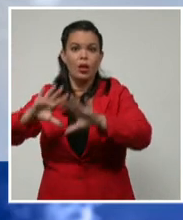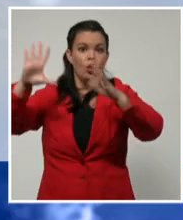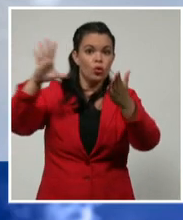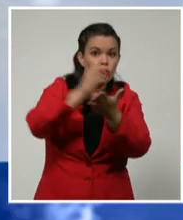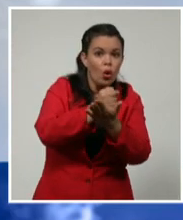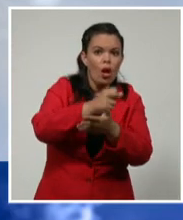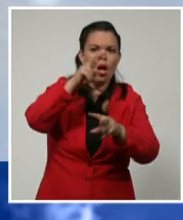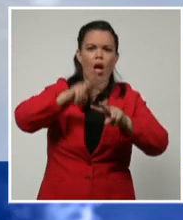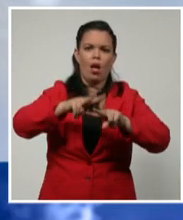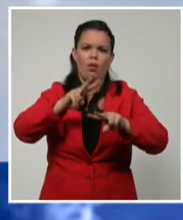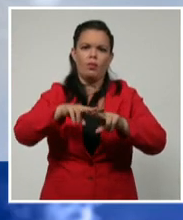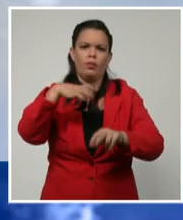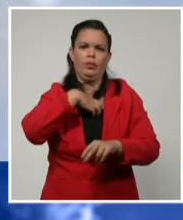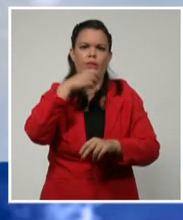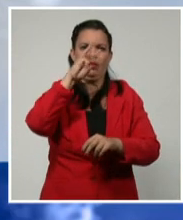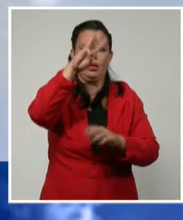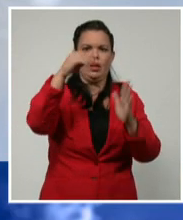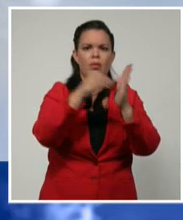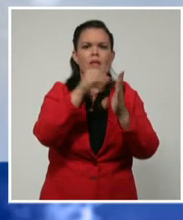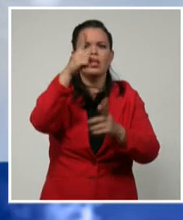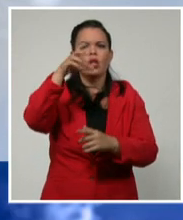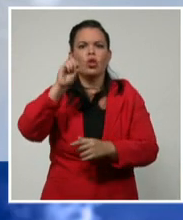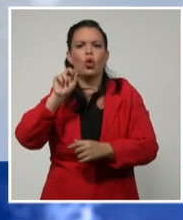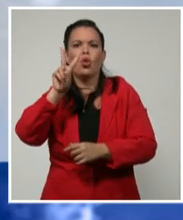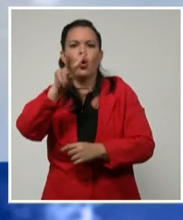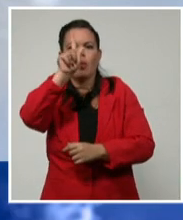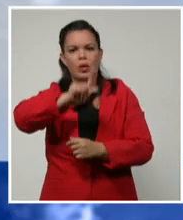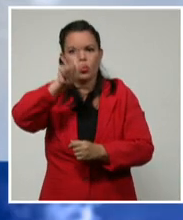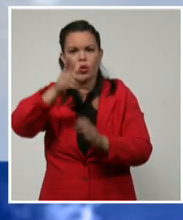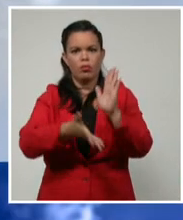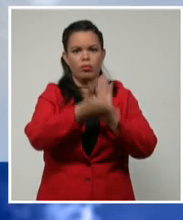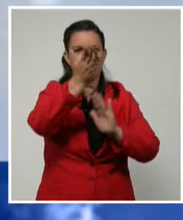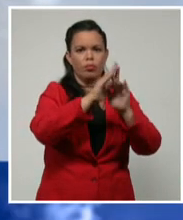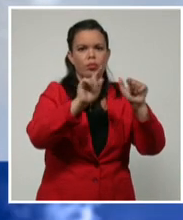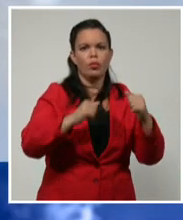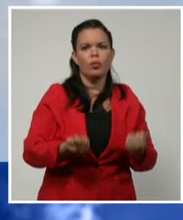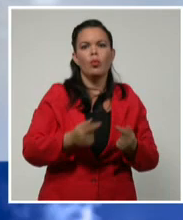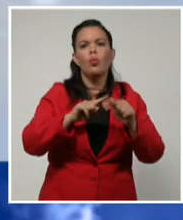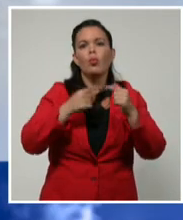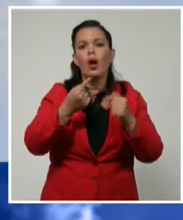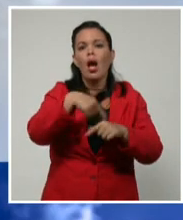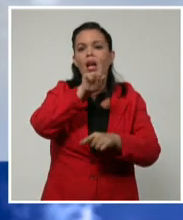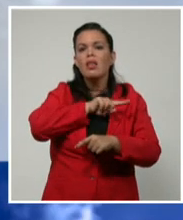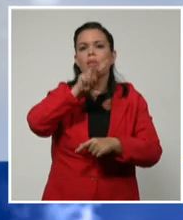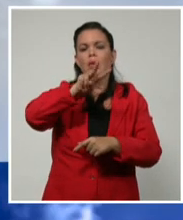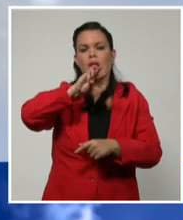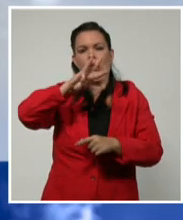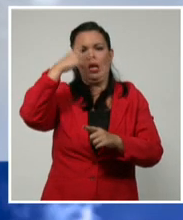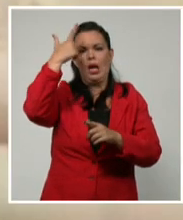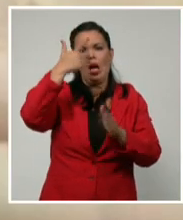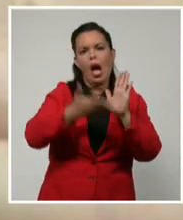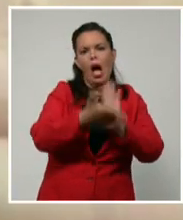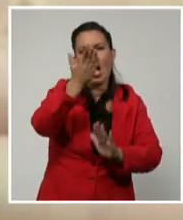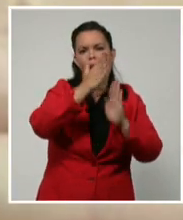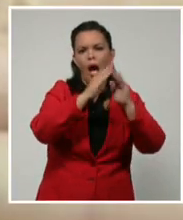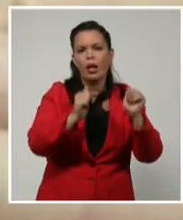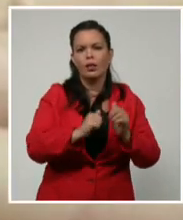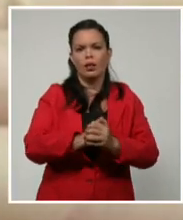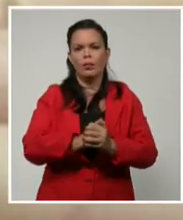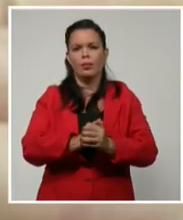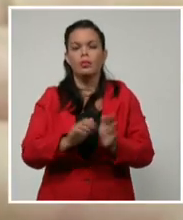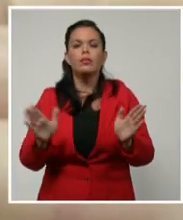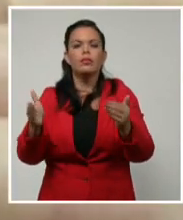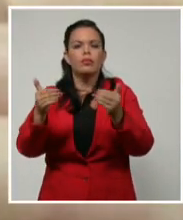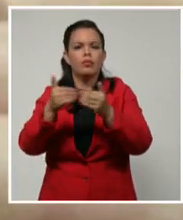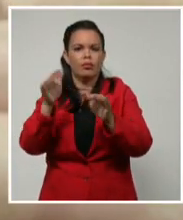.102 pacientes recuperados, pues en el día de ayer se emitieron 23 altas médicas. Al cierre, el directivo del Minsap